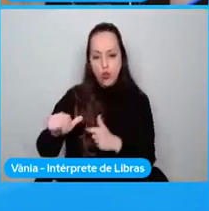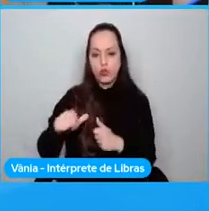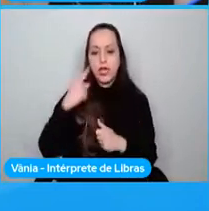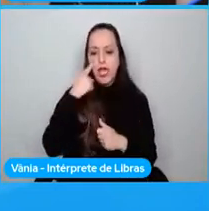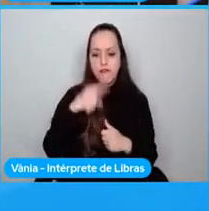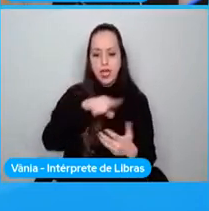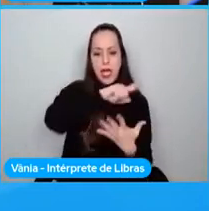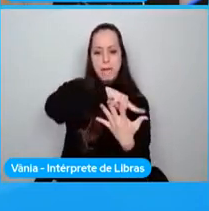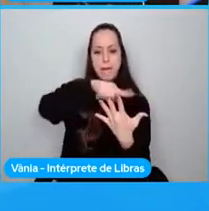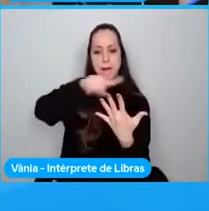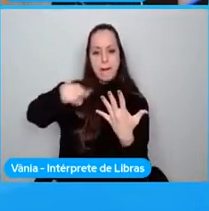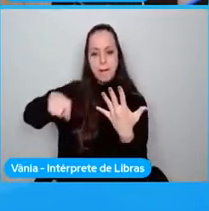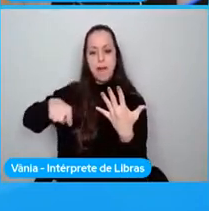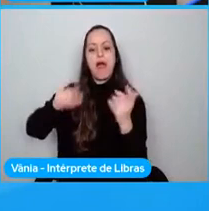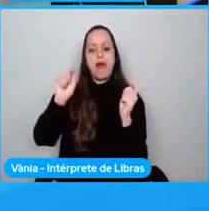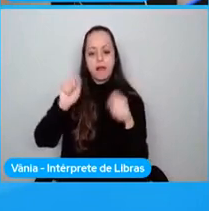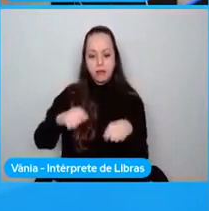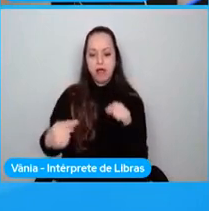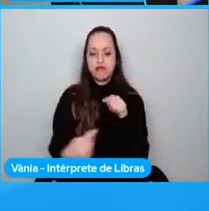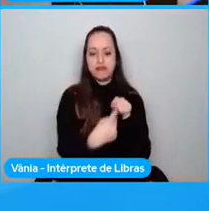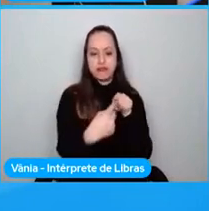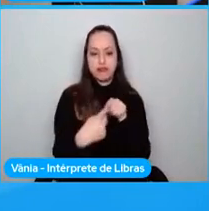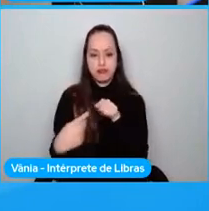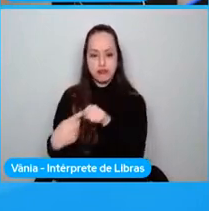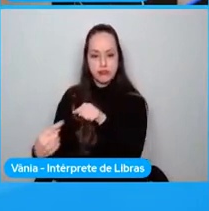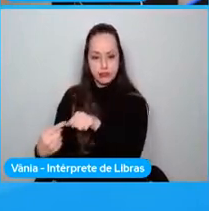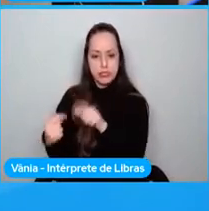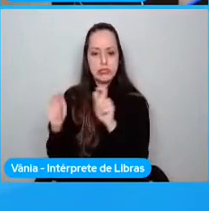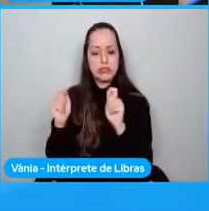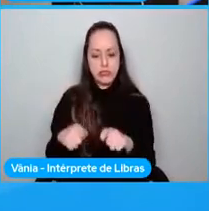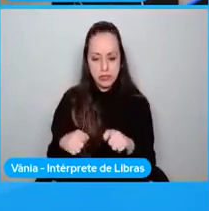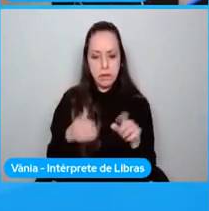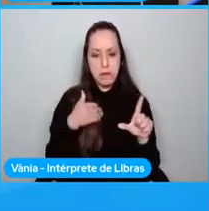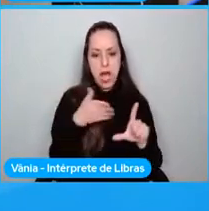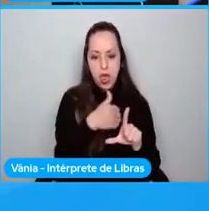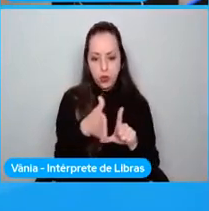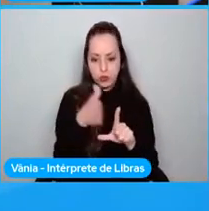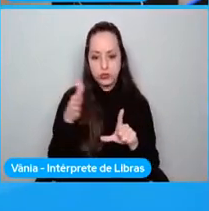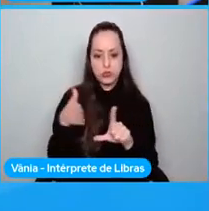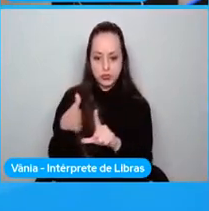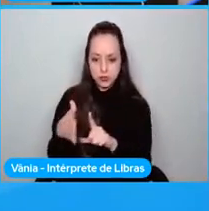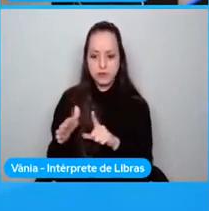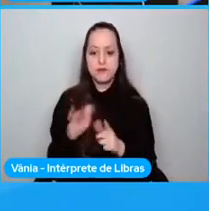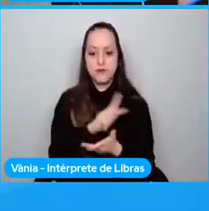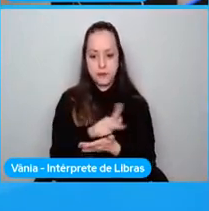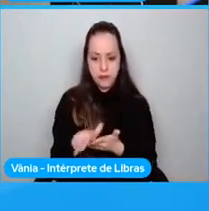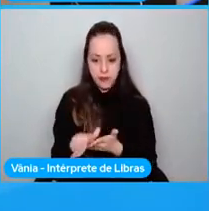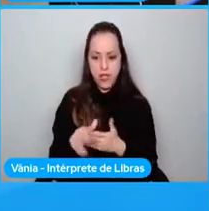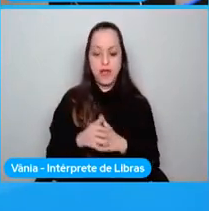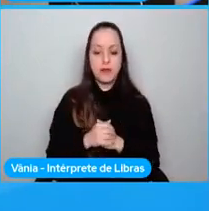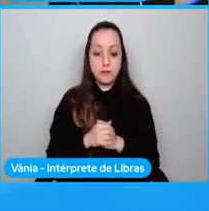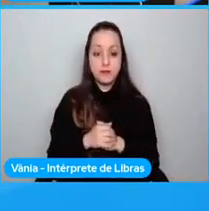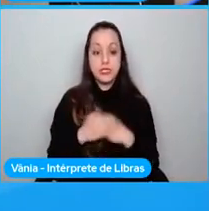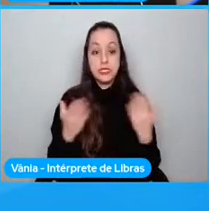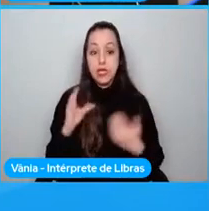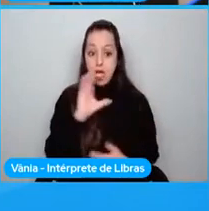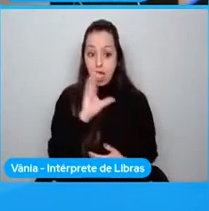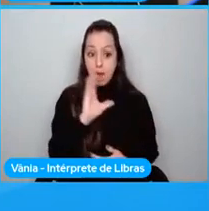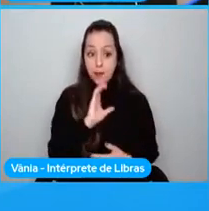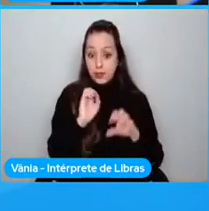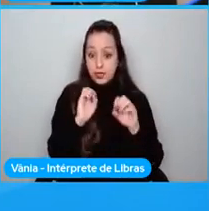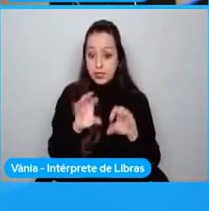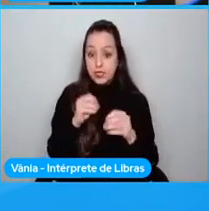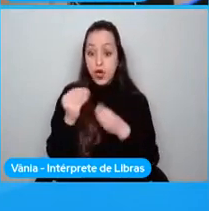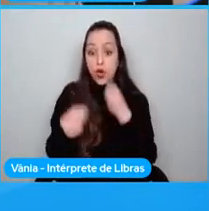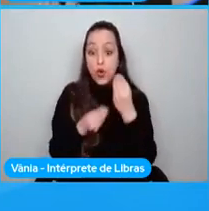cómo es el soporte en diferentes browsers. Entonces, voy rápidamente aquí a enseñar un pequeño